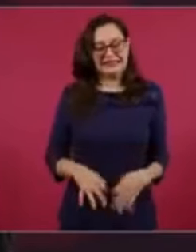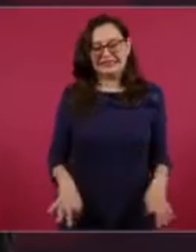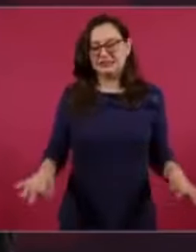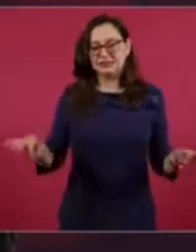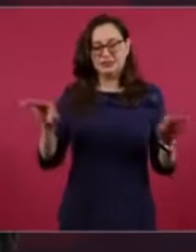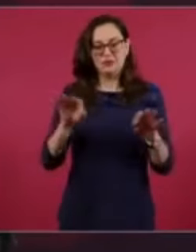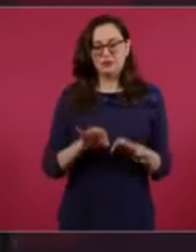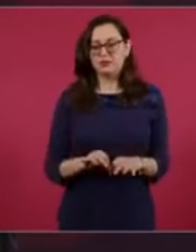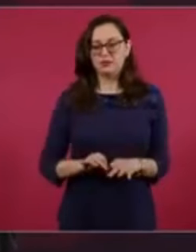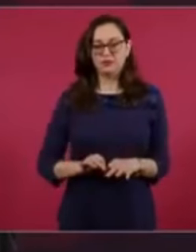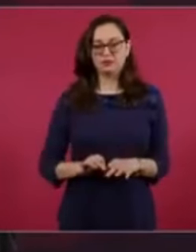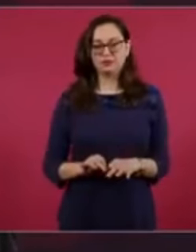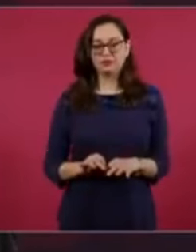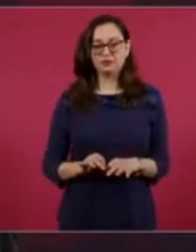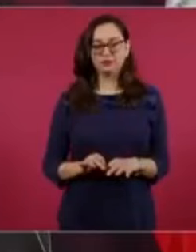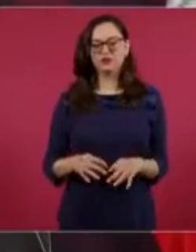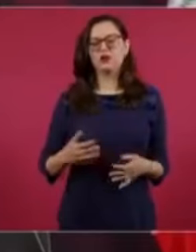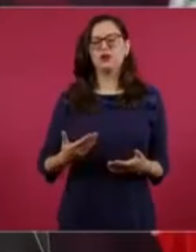siglos.